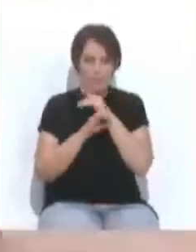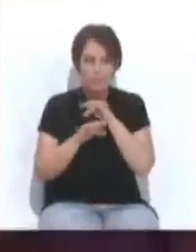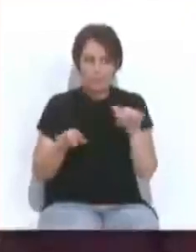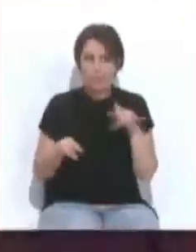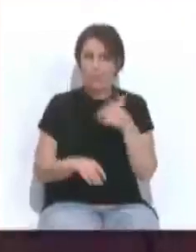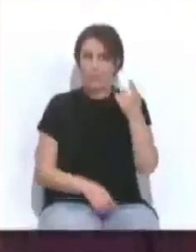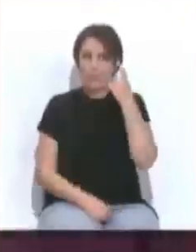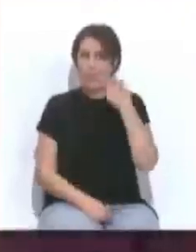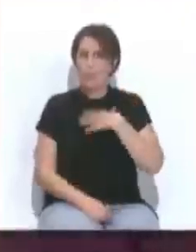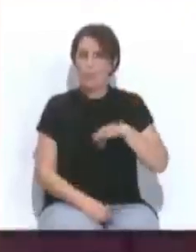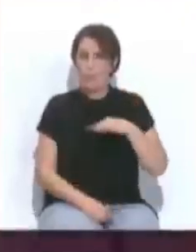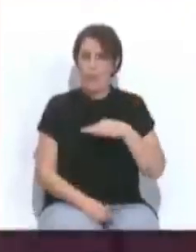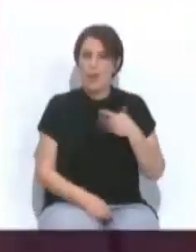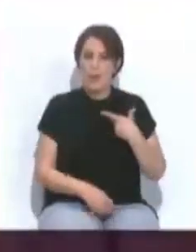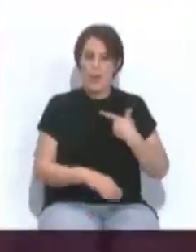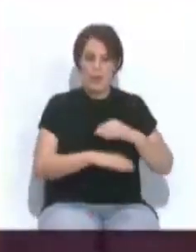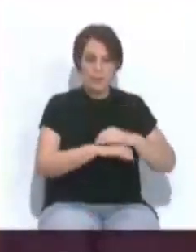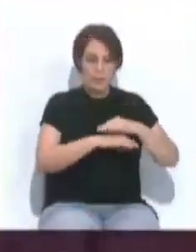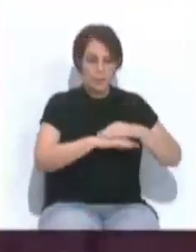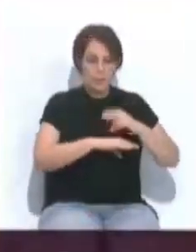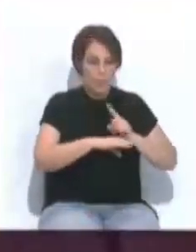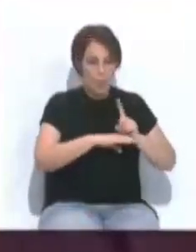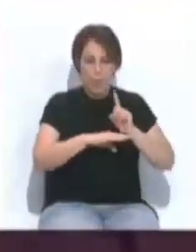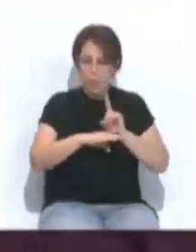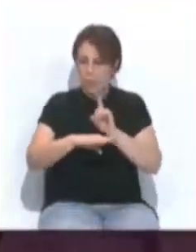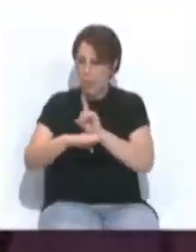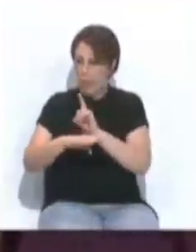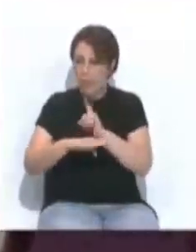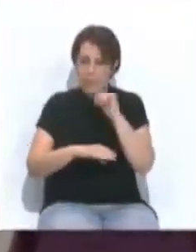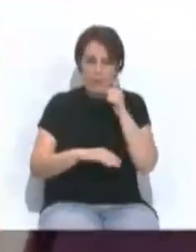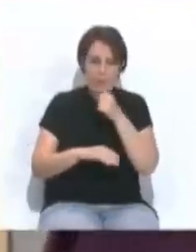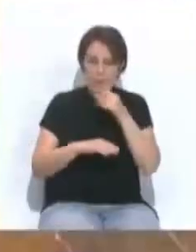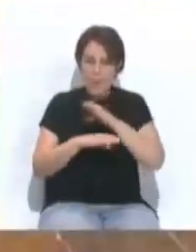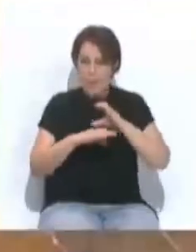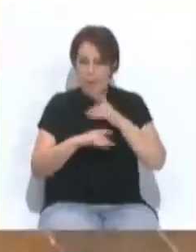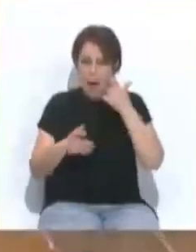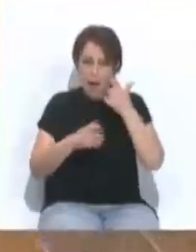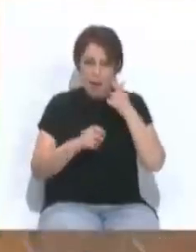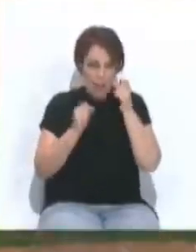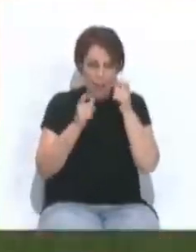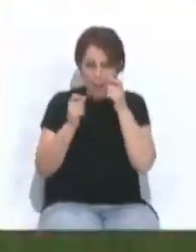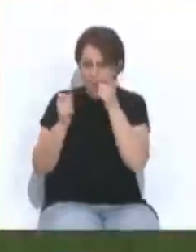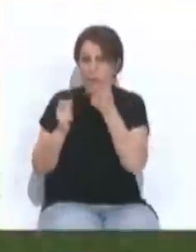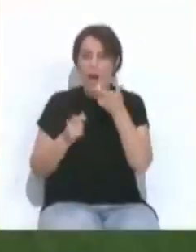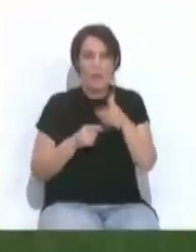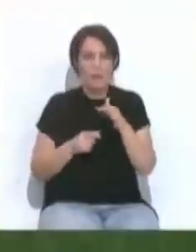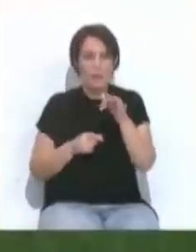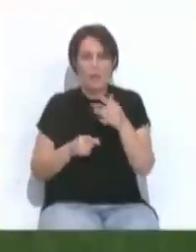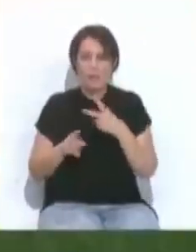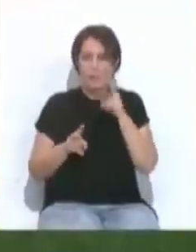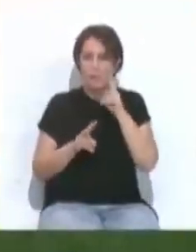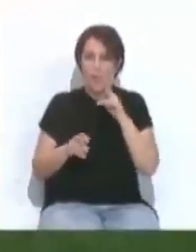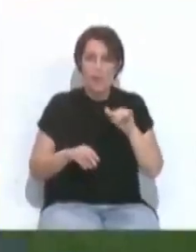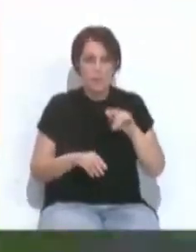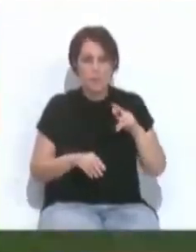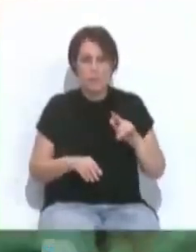El alumnado podrá ir de stand en stand descubriendo los secretos de las ciencias y del arte. Además, habrá exhibiciones de vuelos de